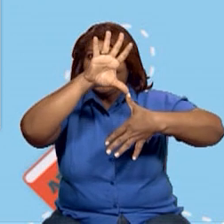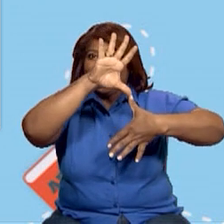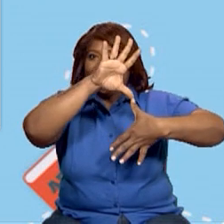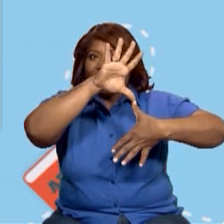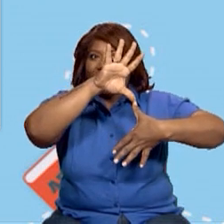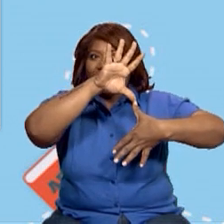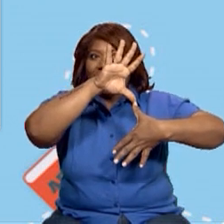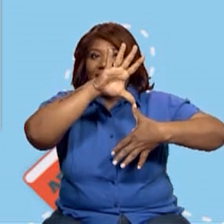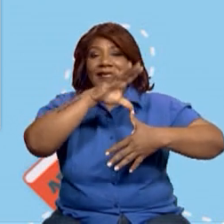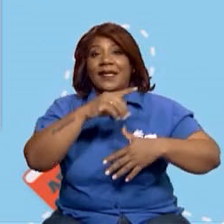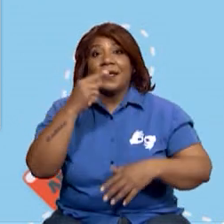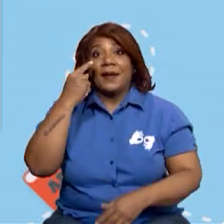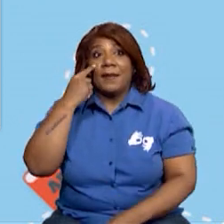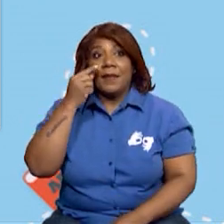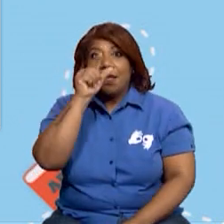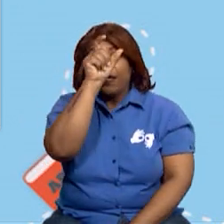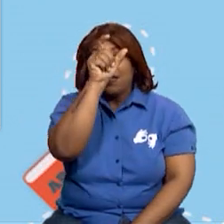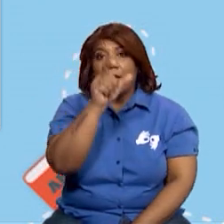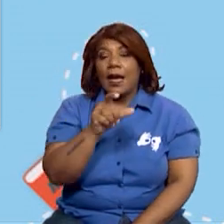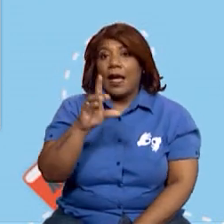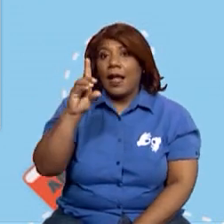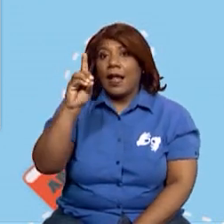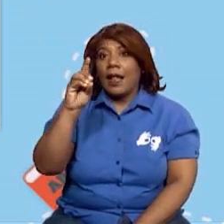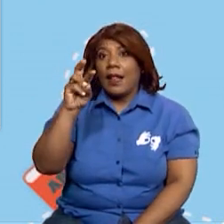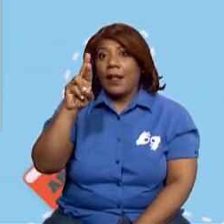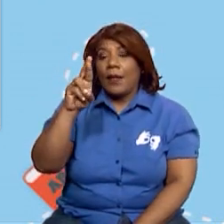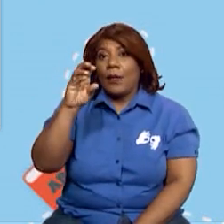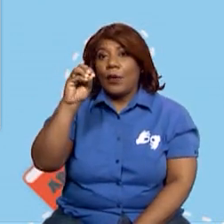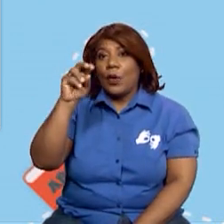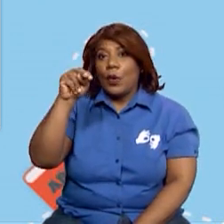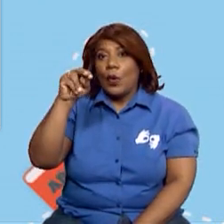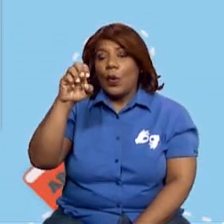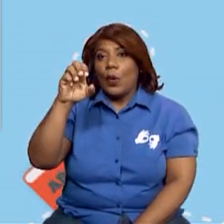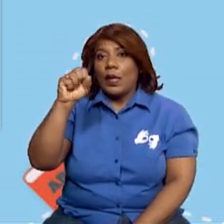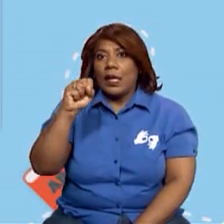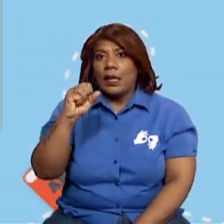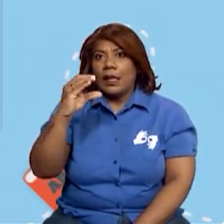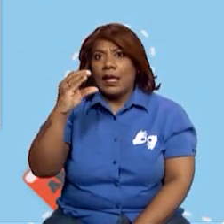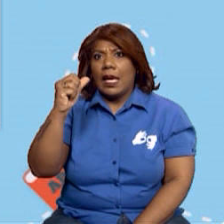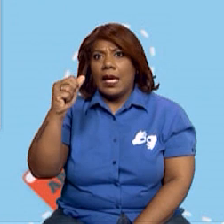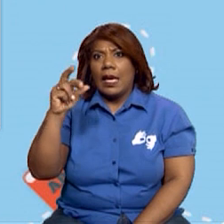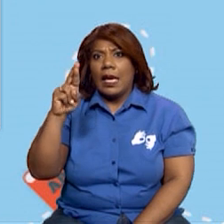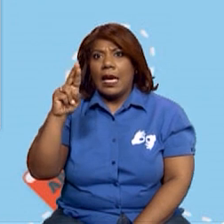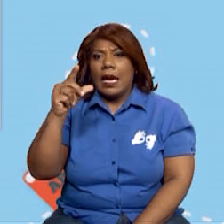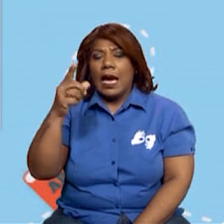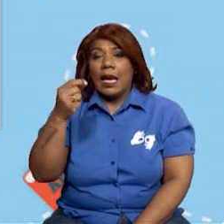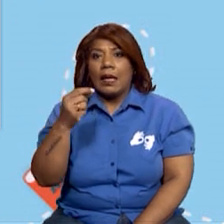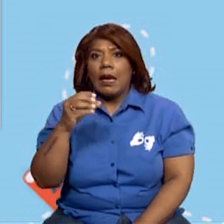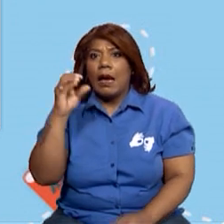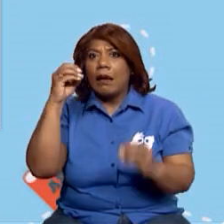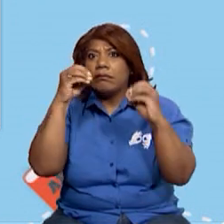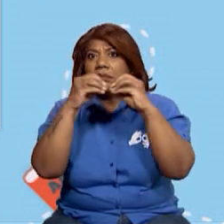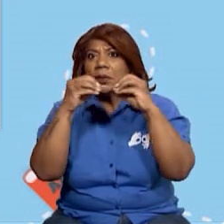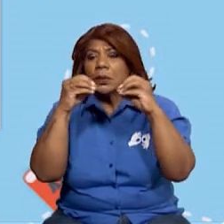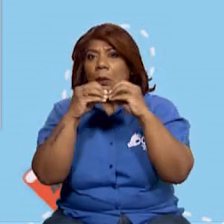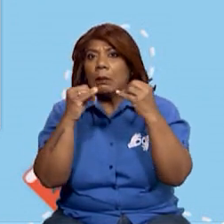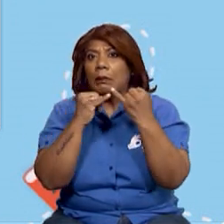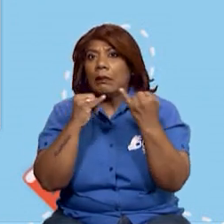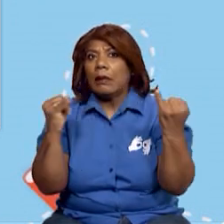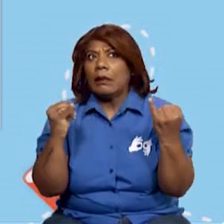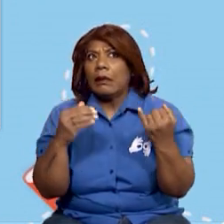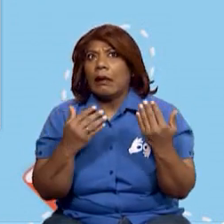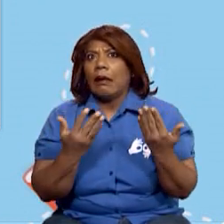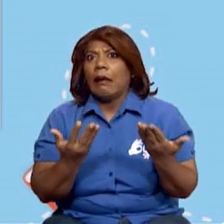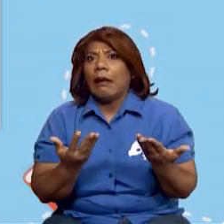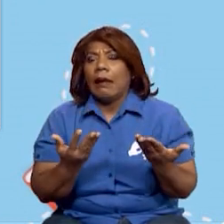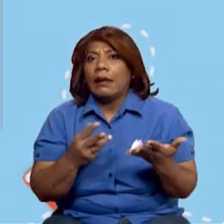carga? Allí puedes hacer rápidamente, puedes ir al internet y buscar la información sobre los drones de